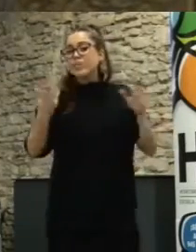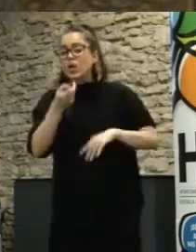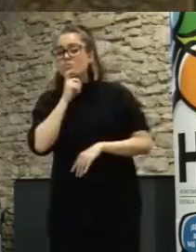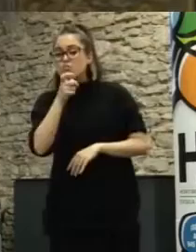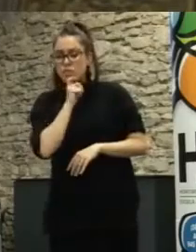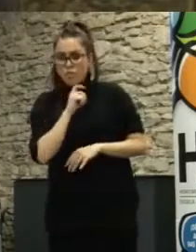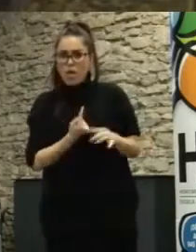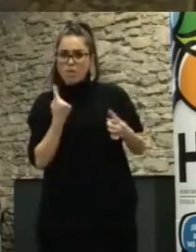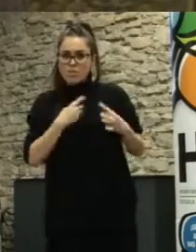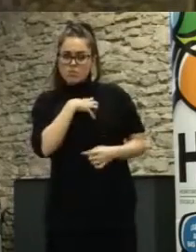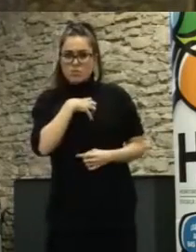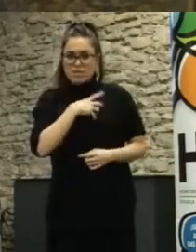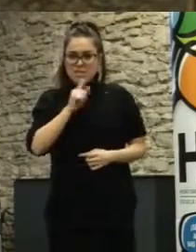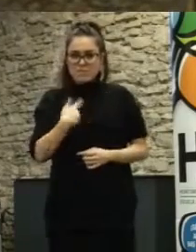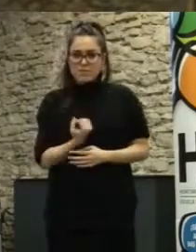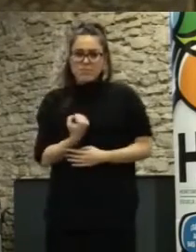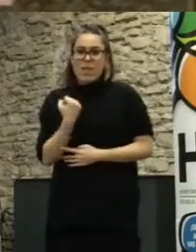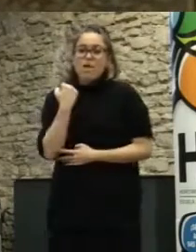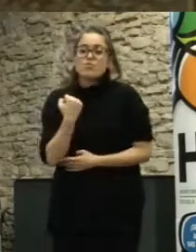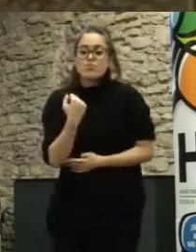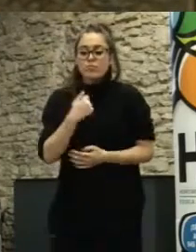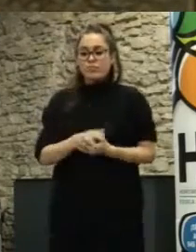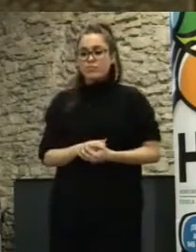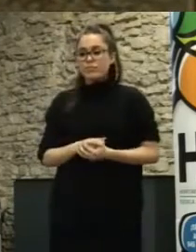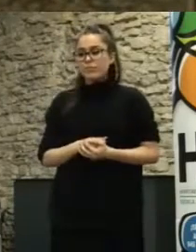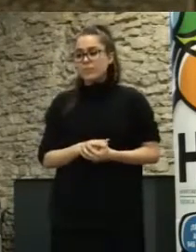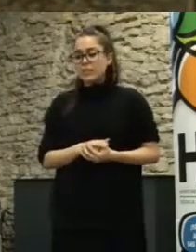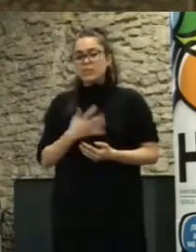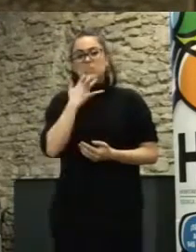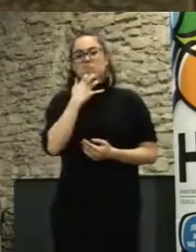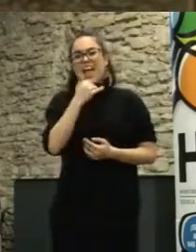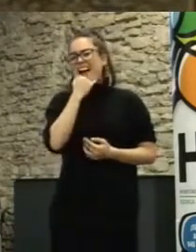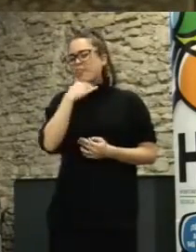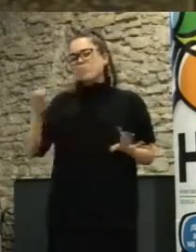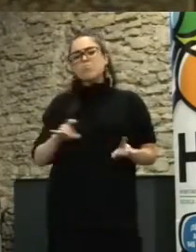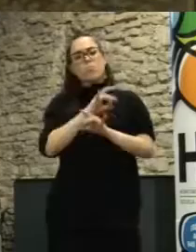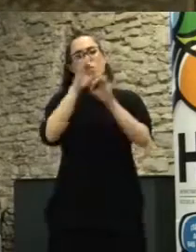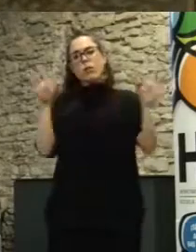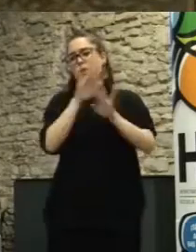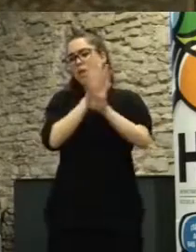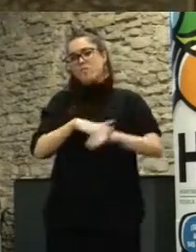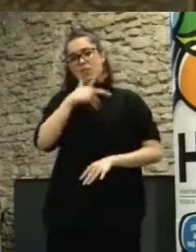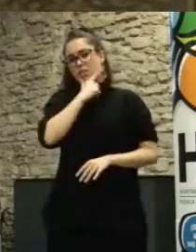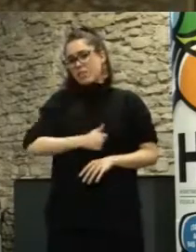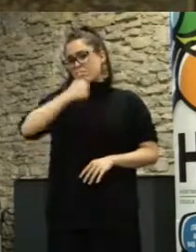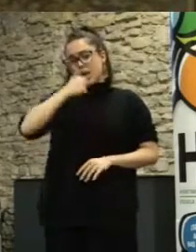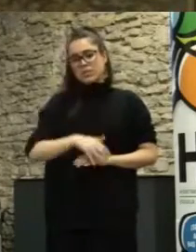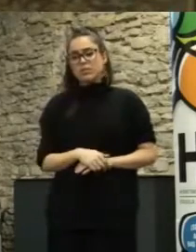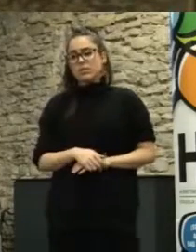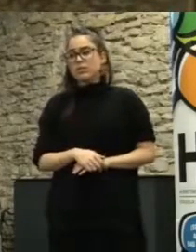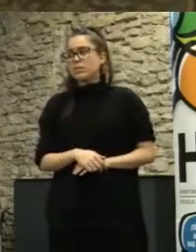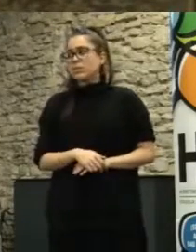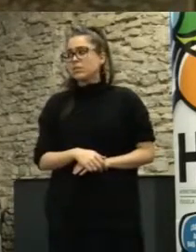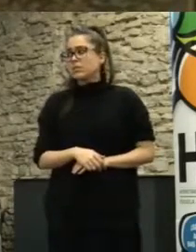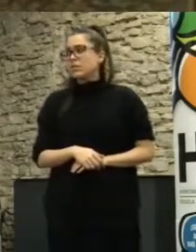institucionalizarnos ¿no? el apoyo tenemos si hay un liderazgo político muy claro pues te salta todas estas piezas ¿no? pero